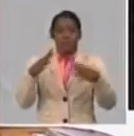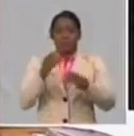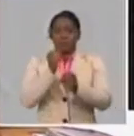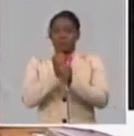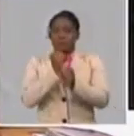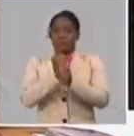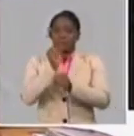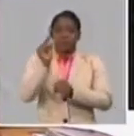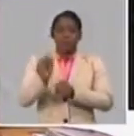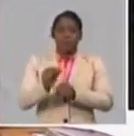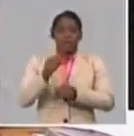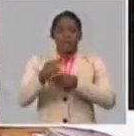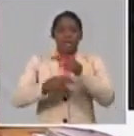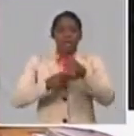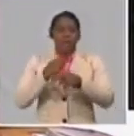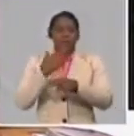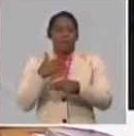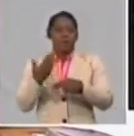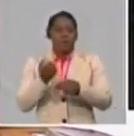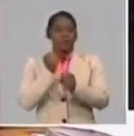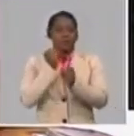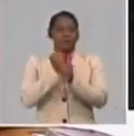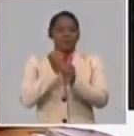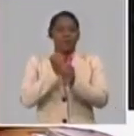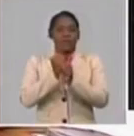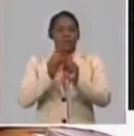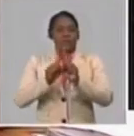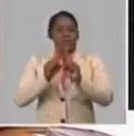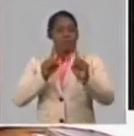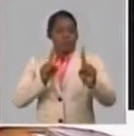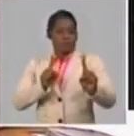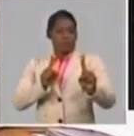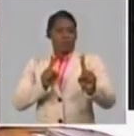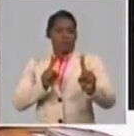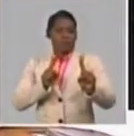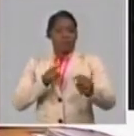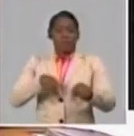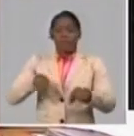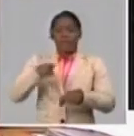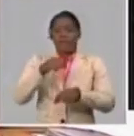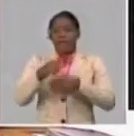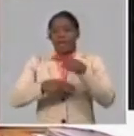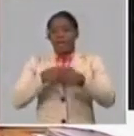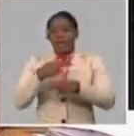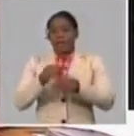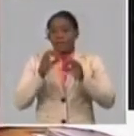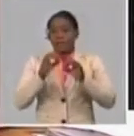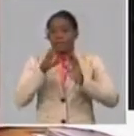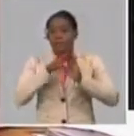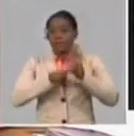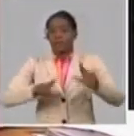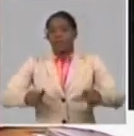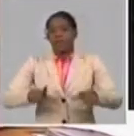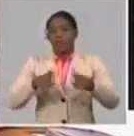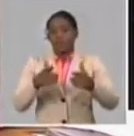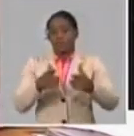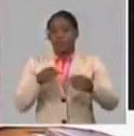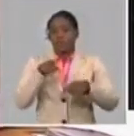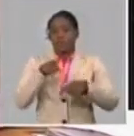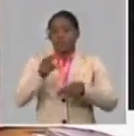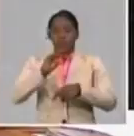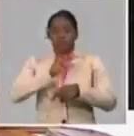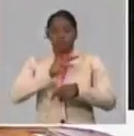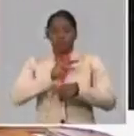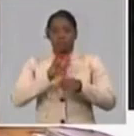estaban acogidos al trabajo a distancia, recibiendo, como tal y como establecen las medidas, el 100% de su salario y